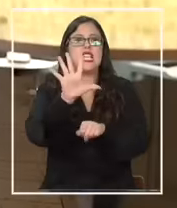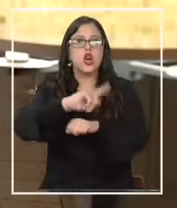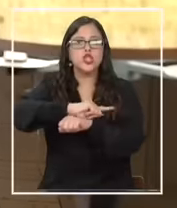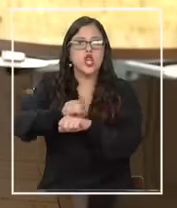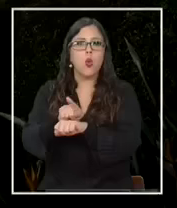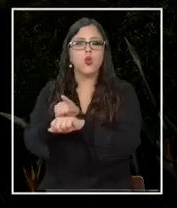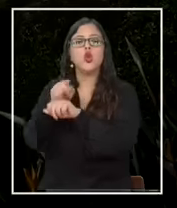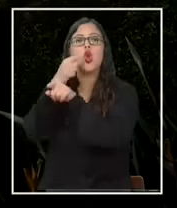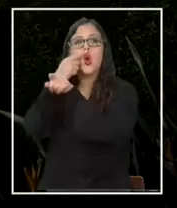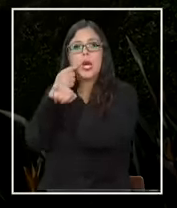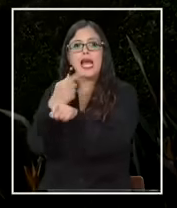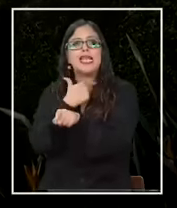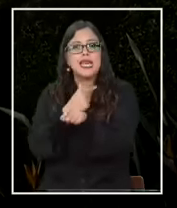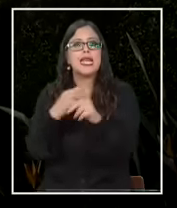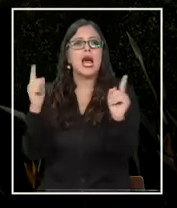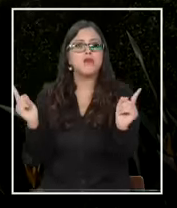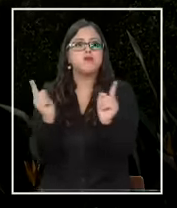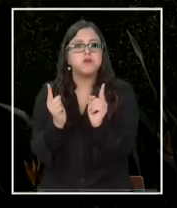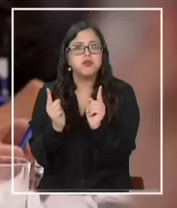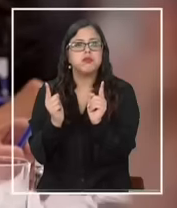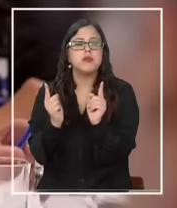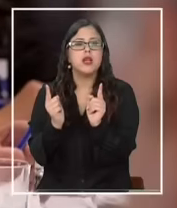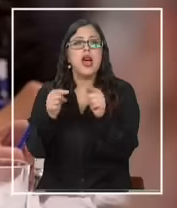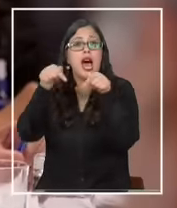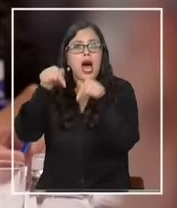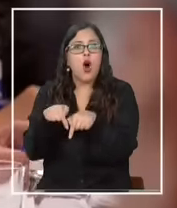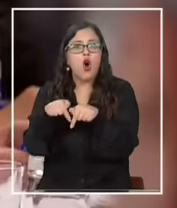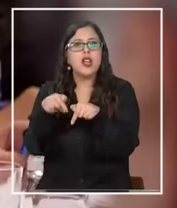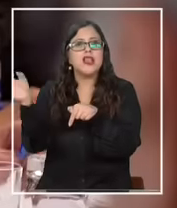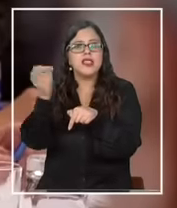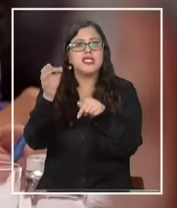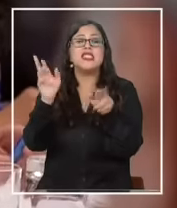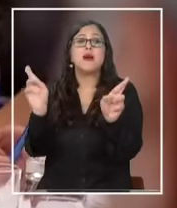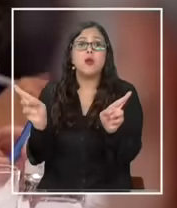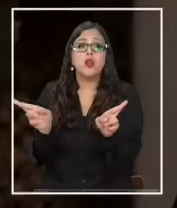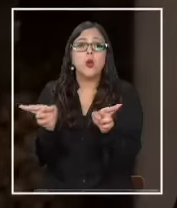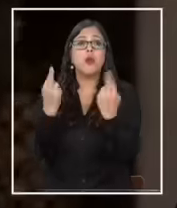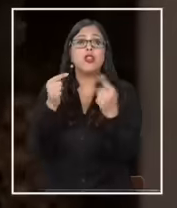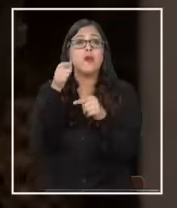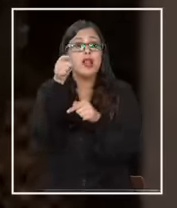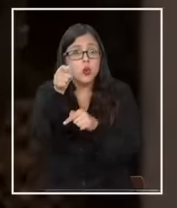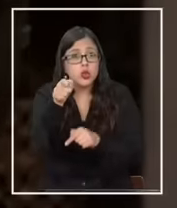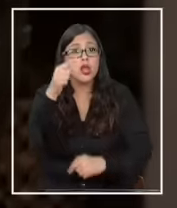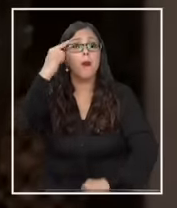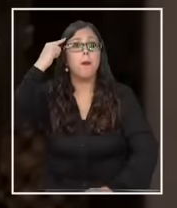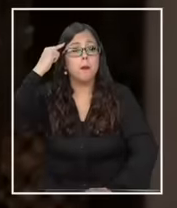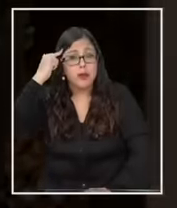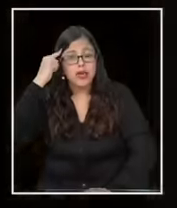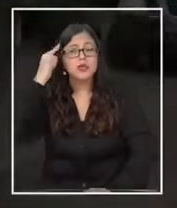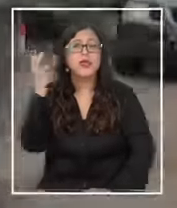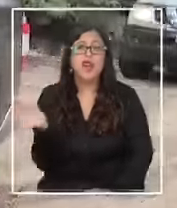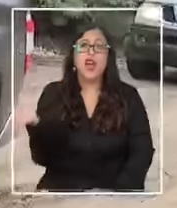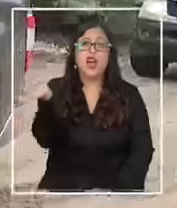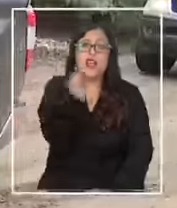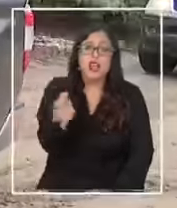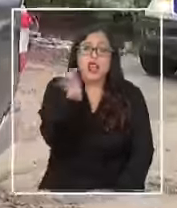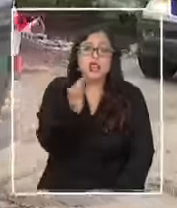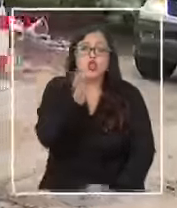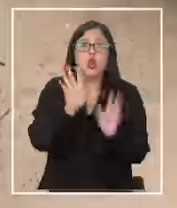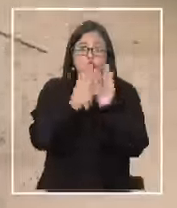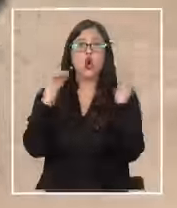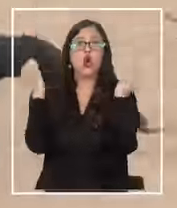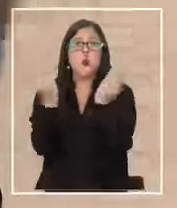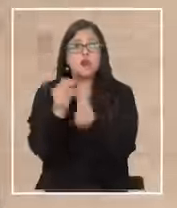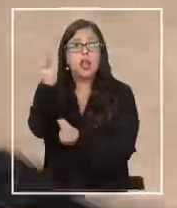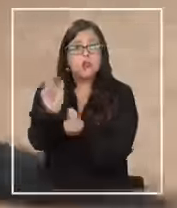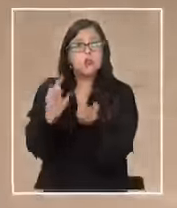fiel a lo que él quiso decir estamos recuperando en estos momentos para usted se forme el juicio la declaración completa del diputado